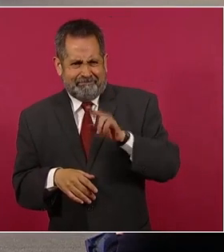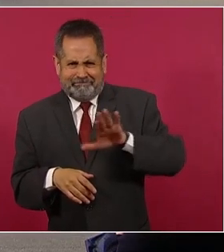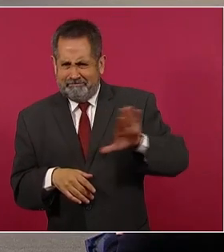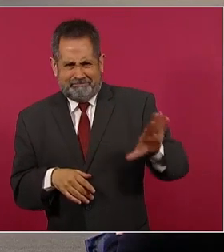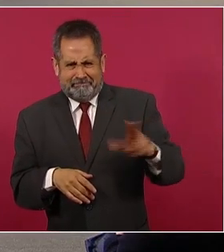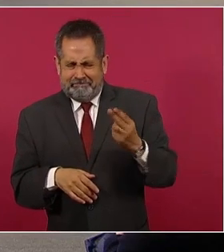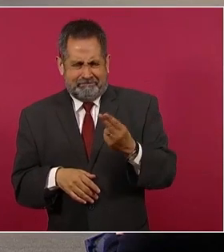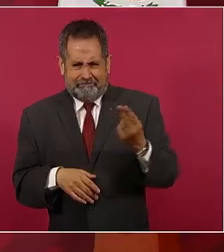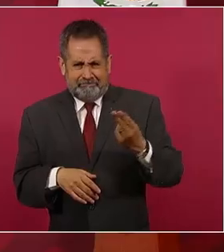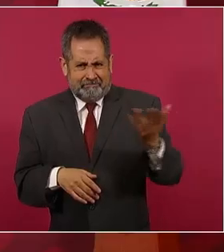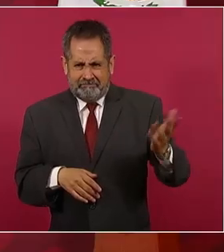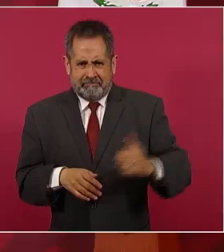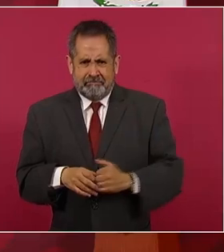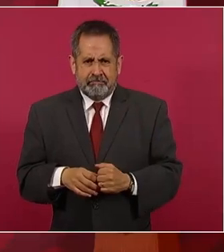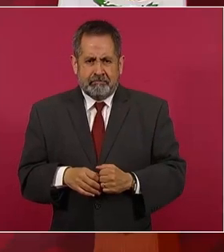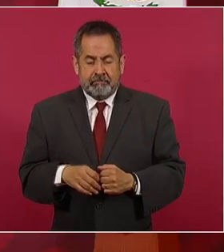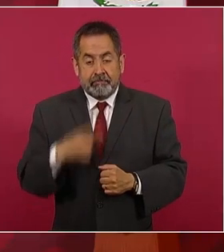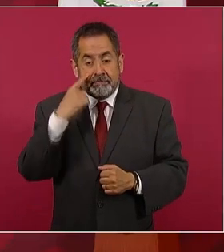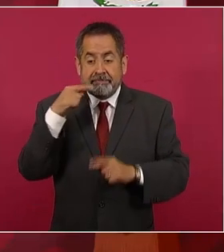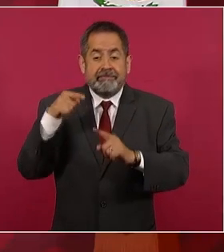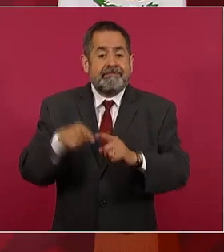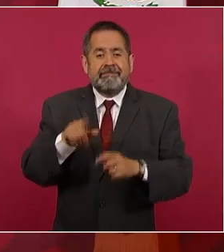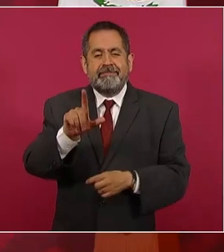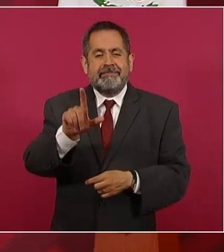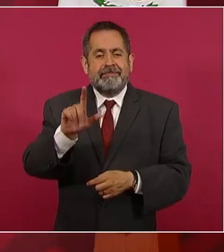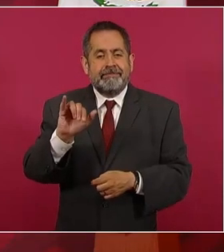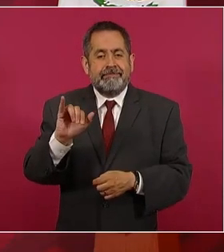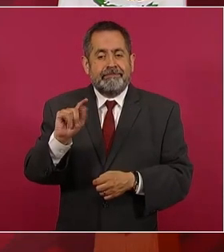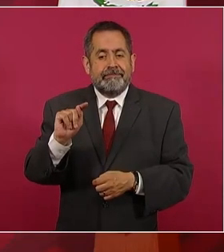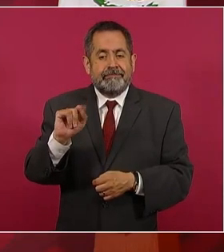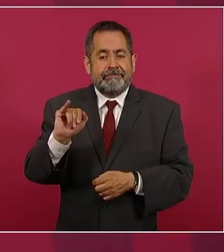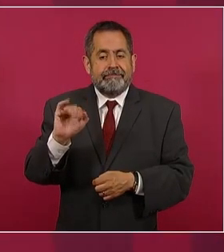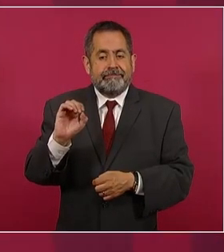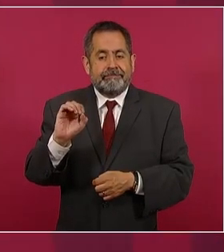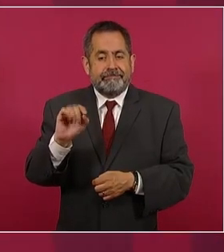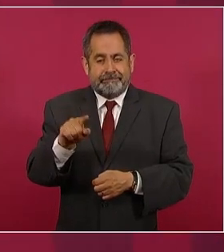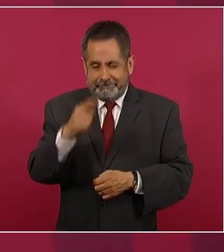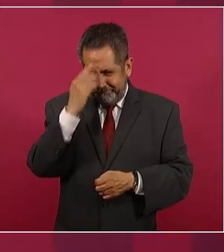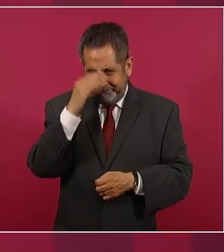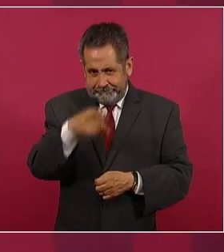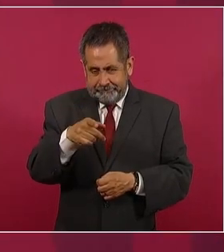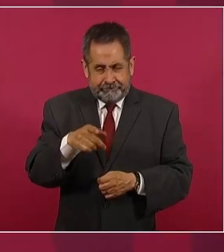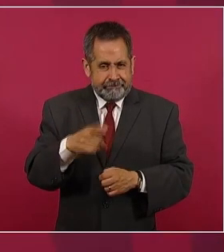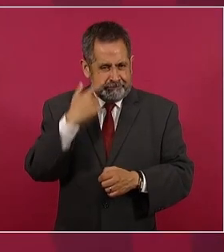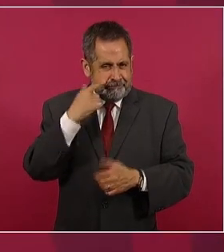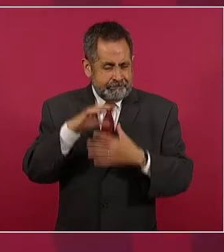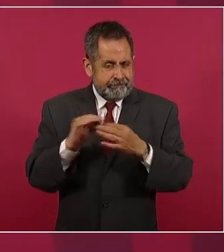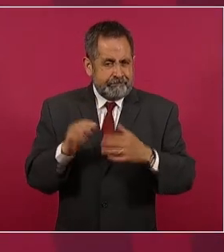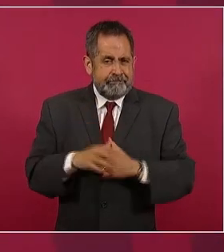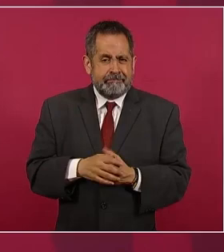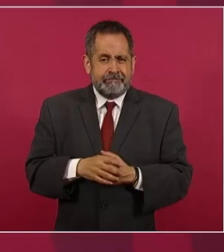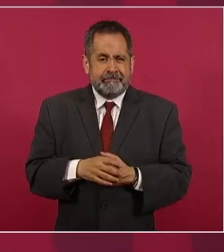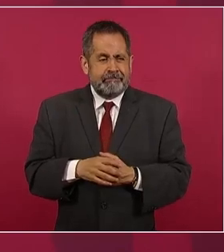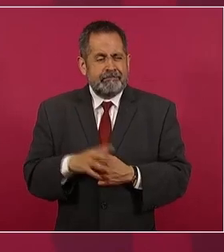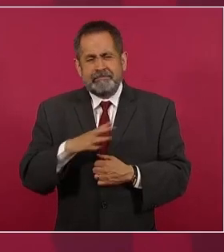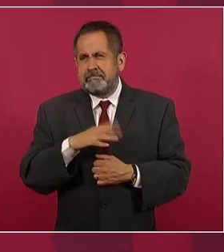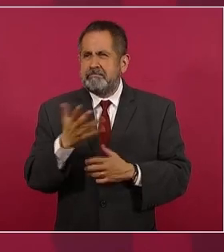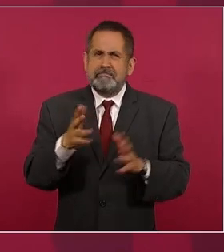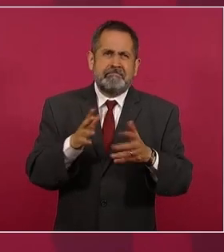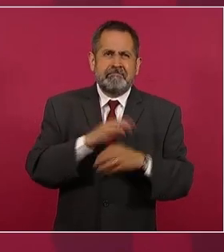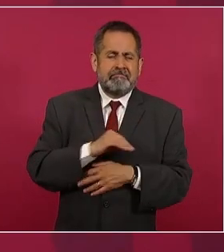No más en el caso del litio, fíjense, hay cinco países